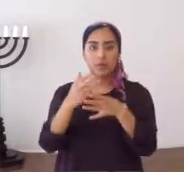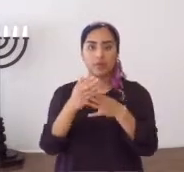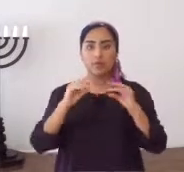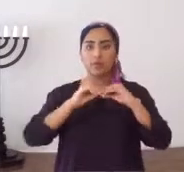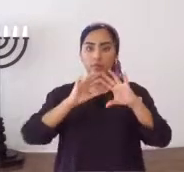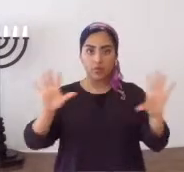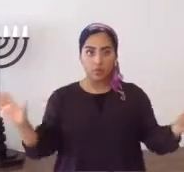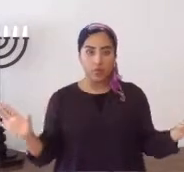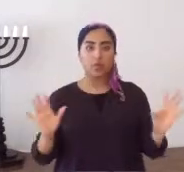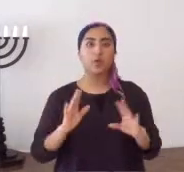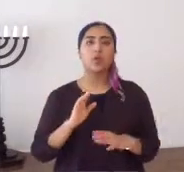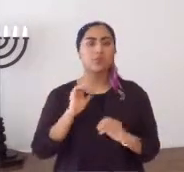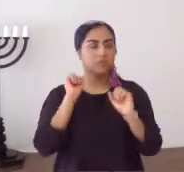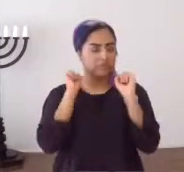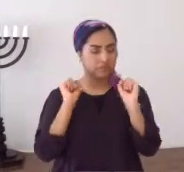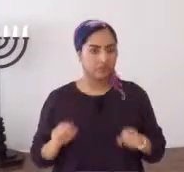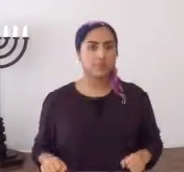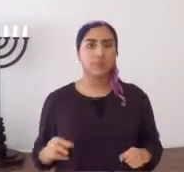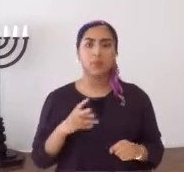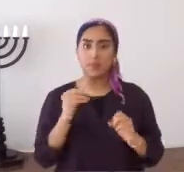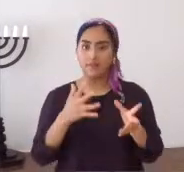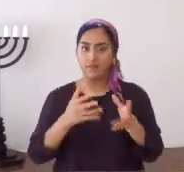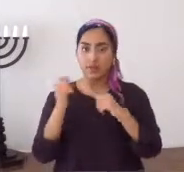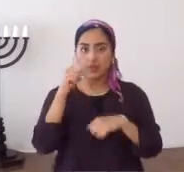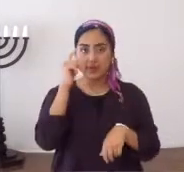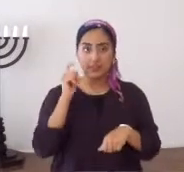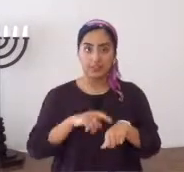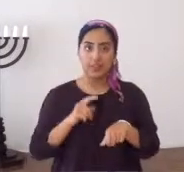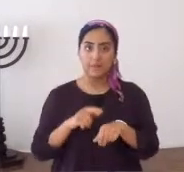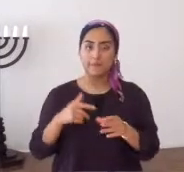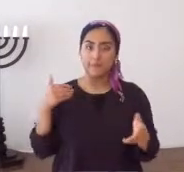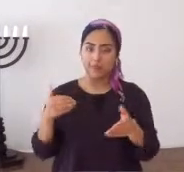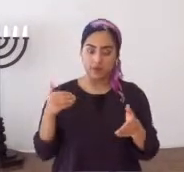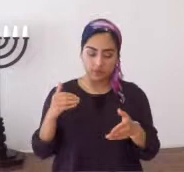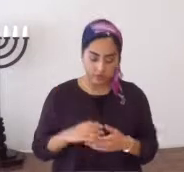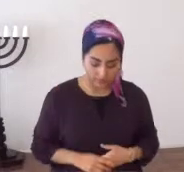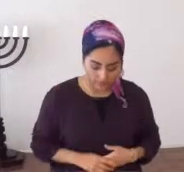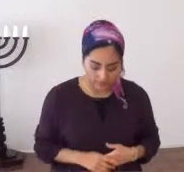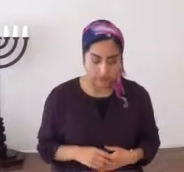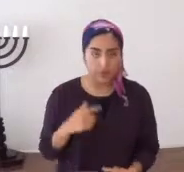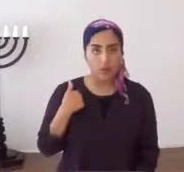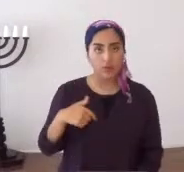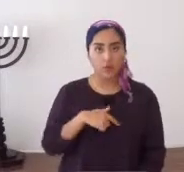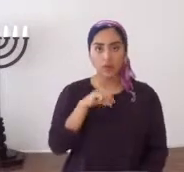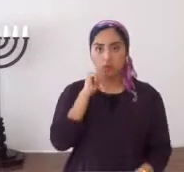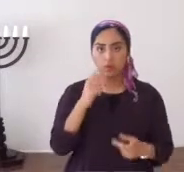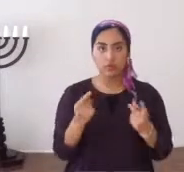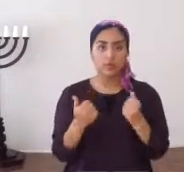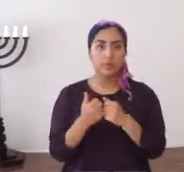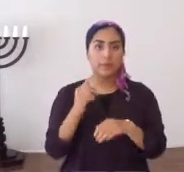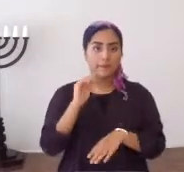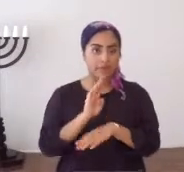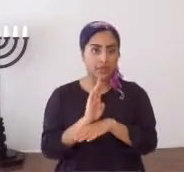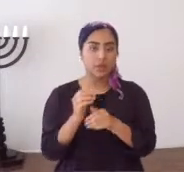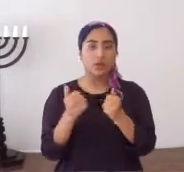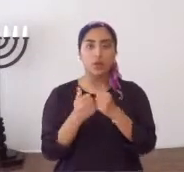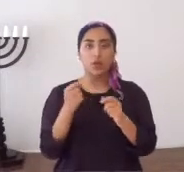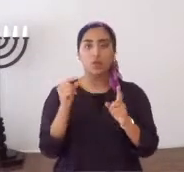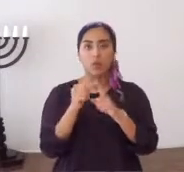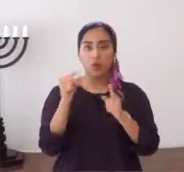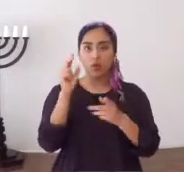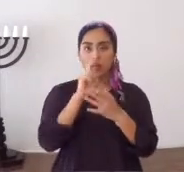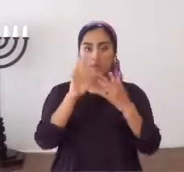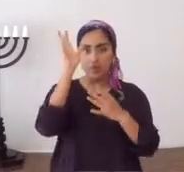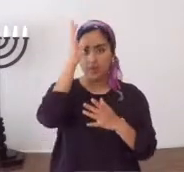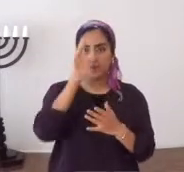copiar y regalar. Hágalo con toda confianza y hágalo pronto porque los tiempos se están acortando. Nosotros aquí no hacemos negocio con la palabra